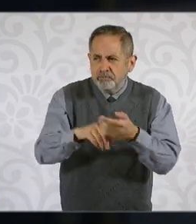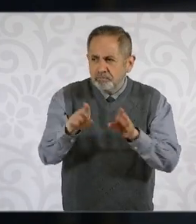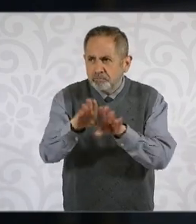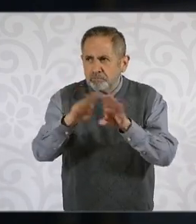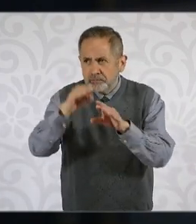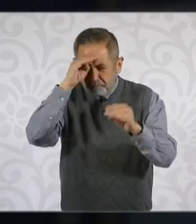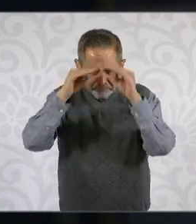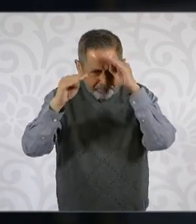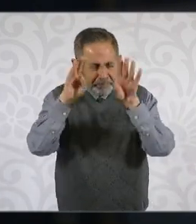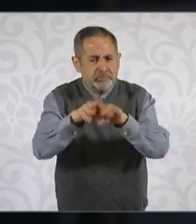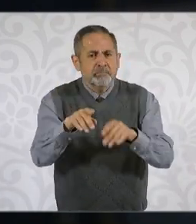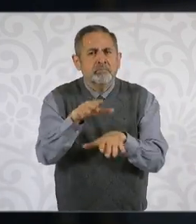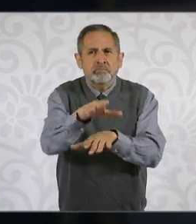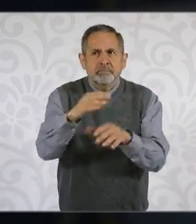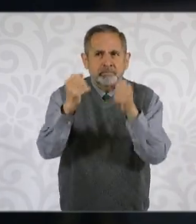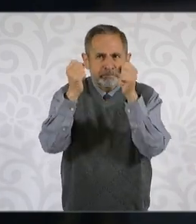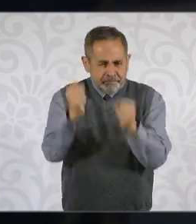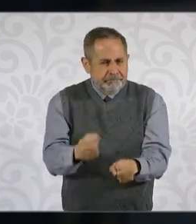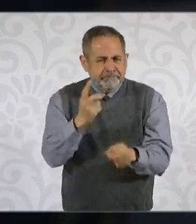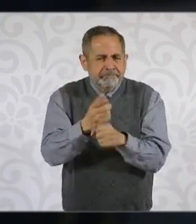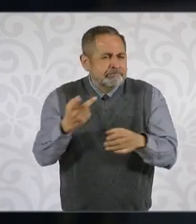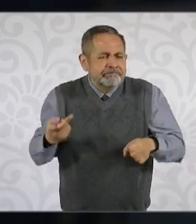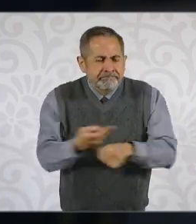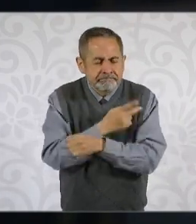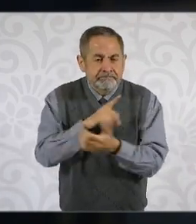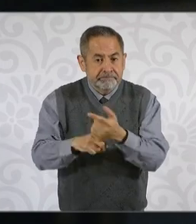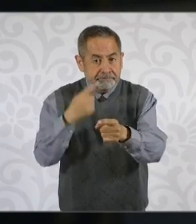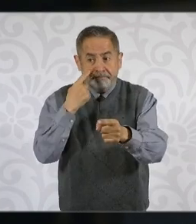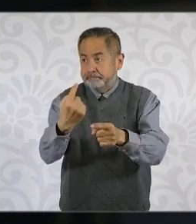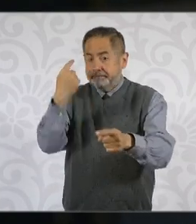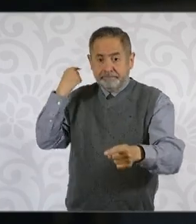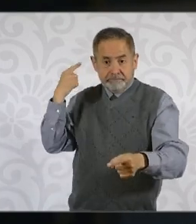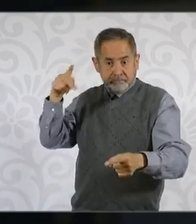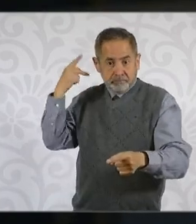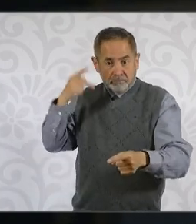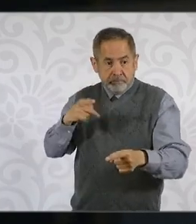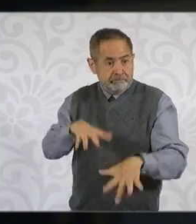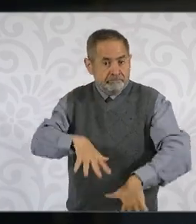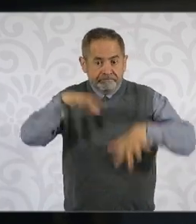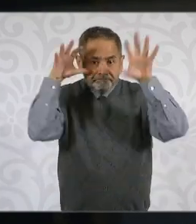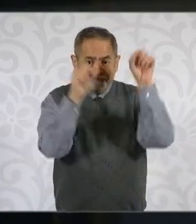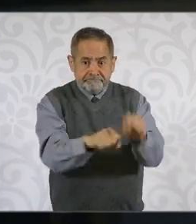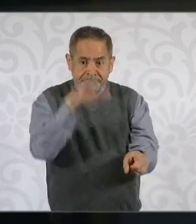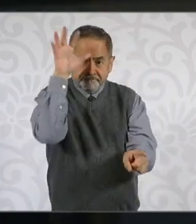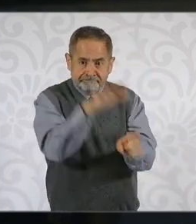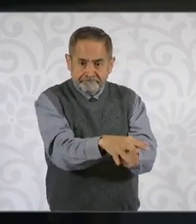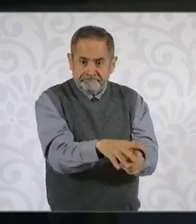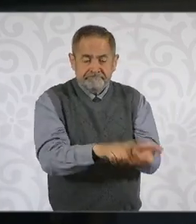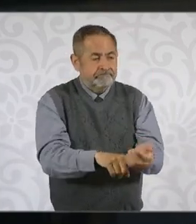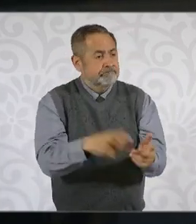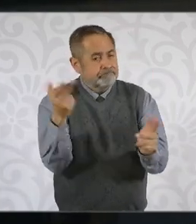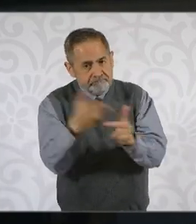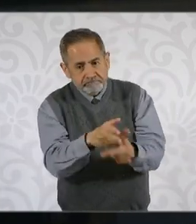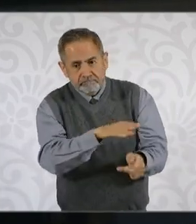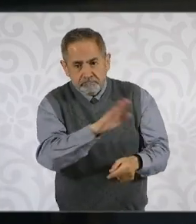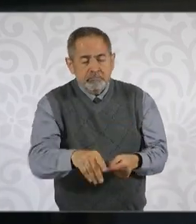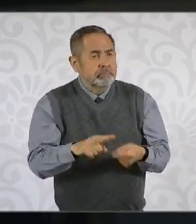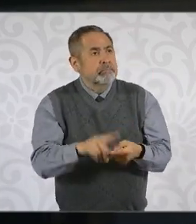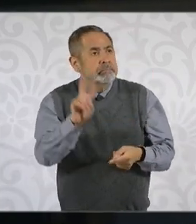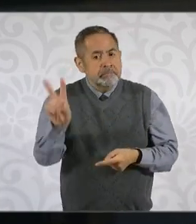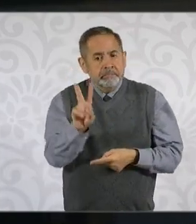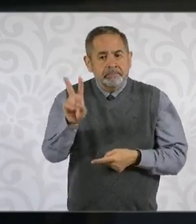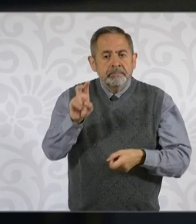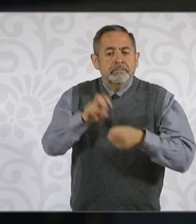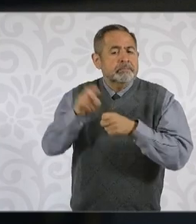que tiene que ver con seguridad, la semana pasada en Puebla se registró un linchamiento, el viernes otro intento de linchamiento